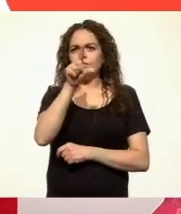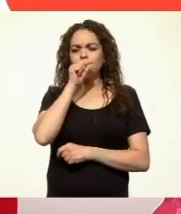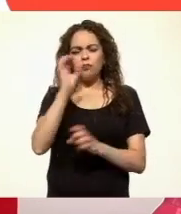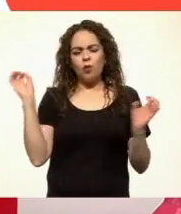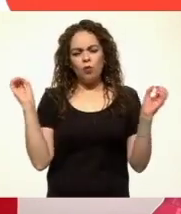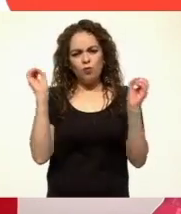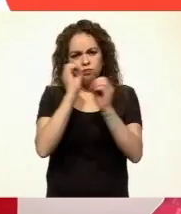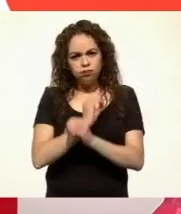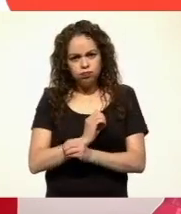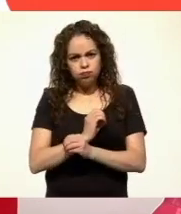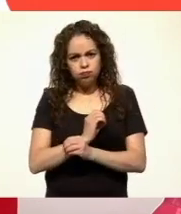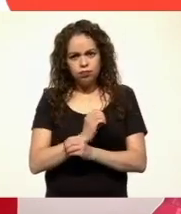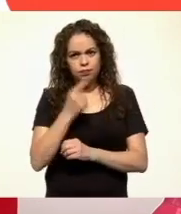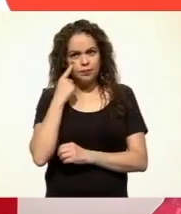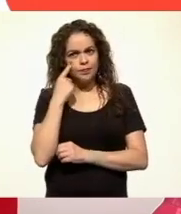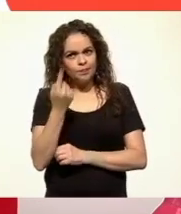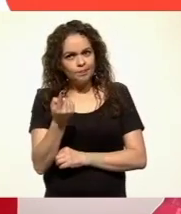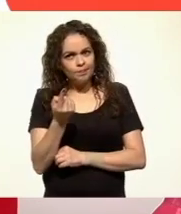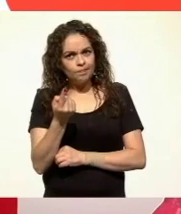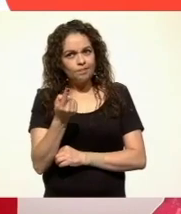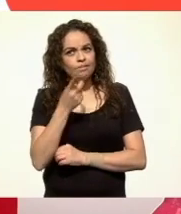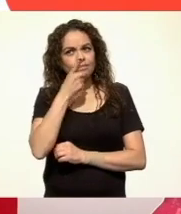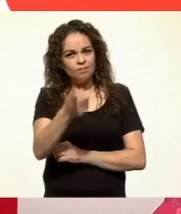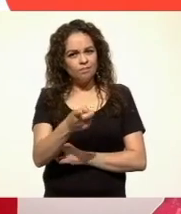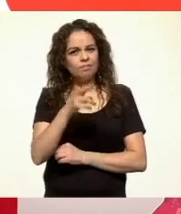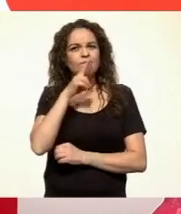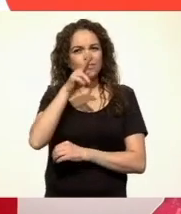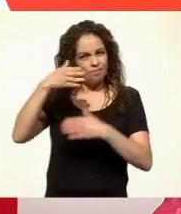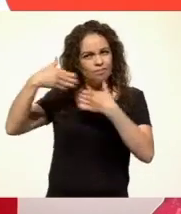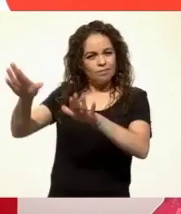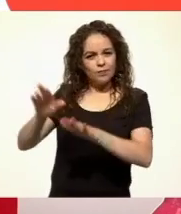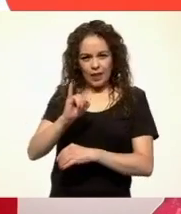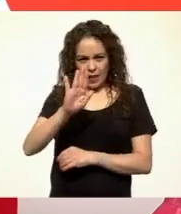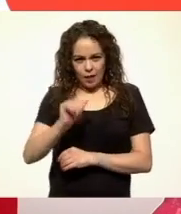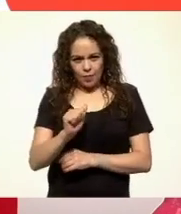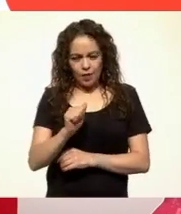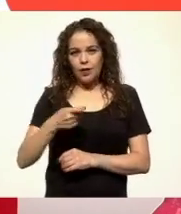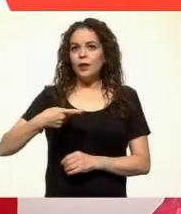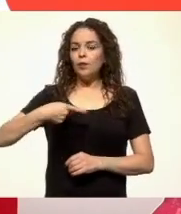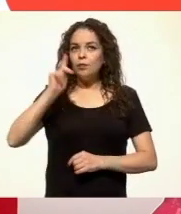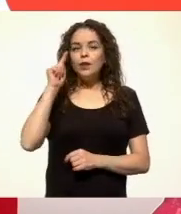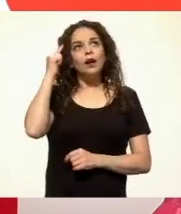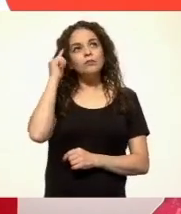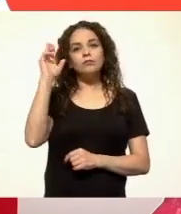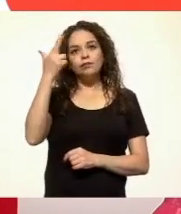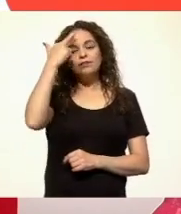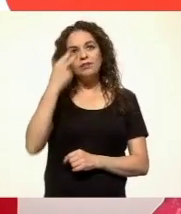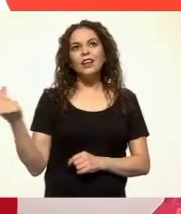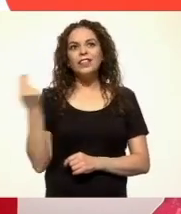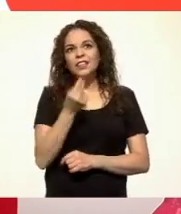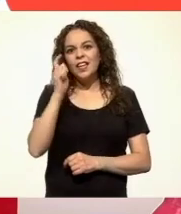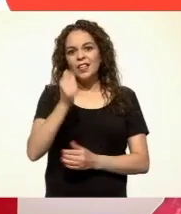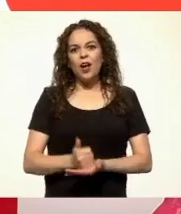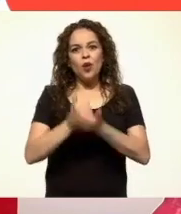de La Xcocolche estuvo a punto de decirle que se fuera. Pero en eso recordó que necesitaba una